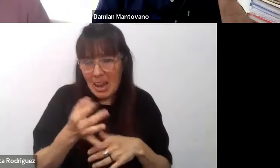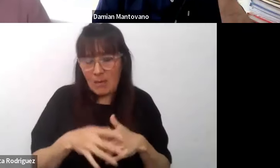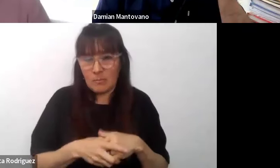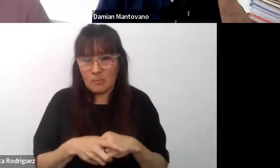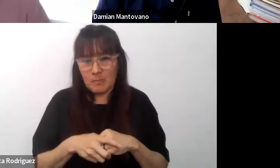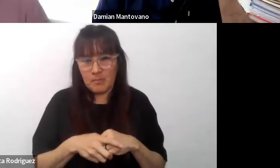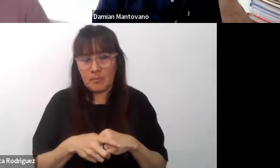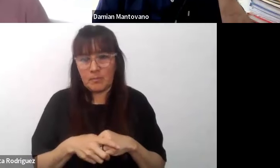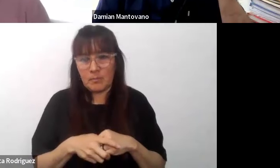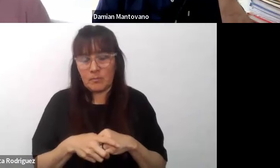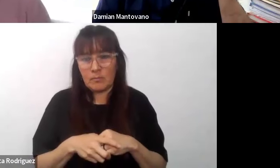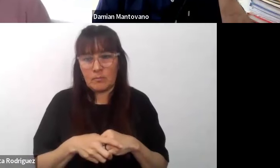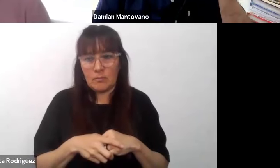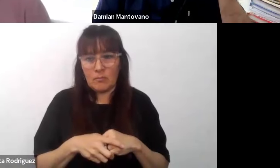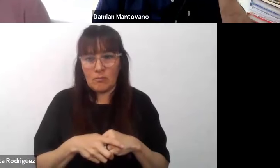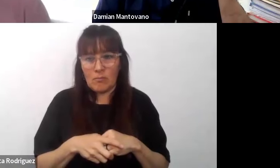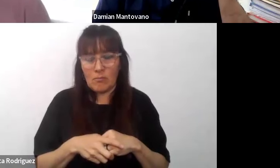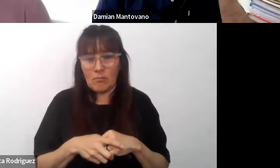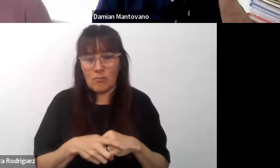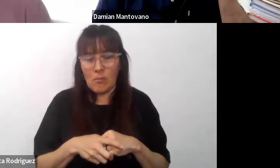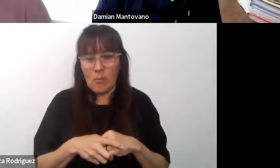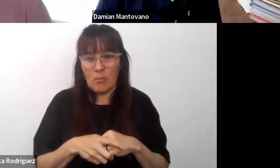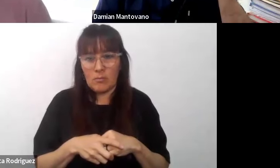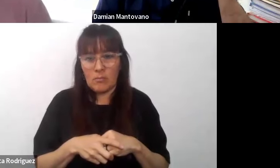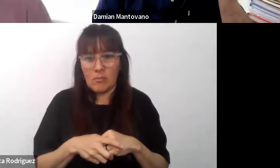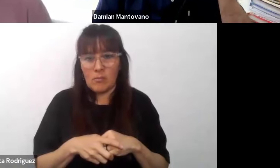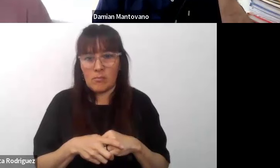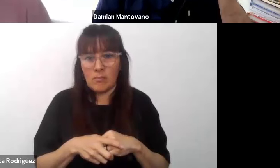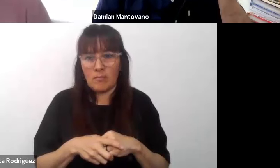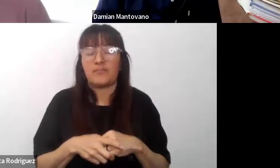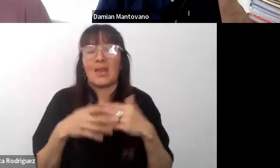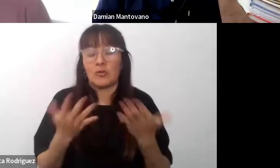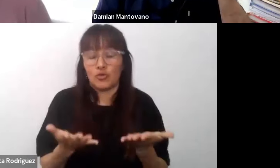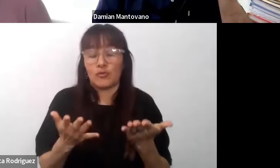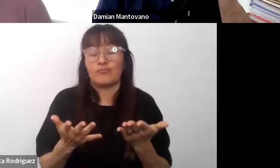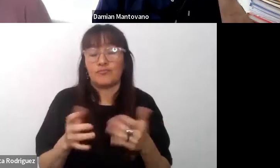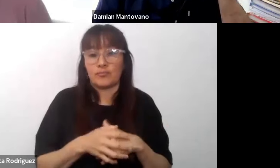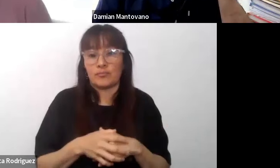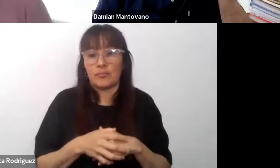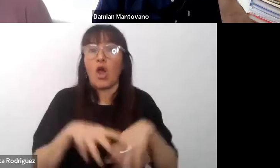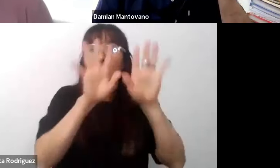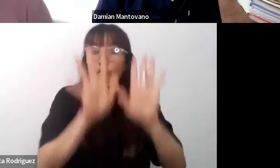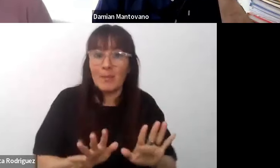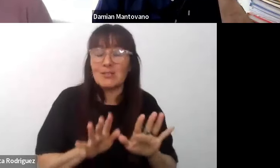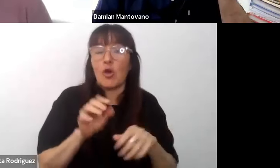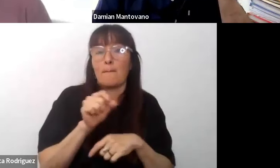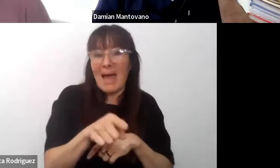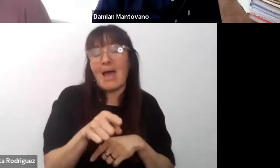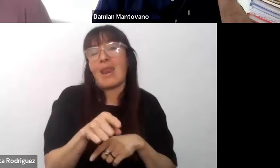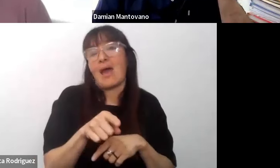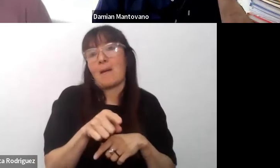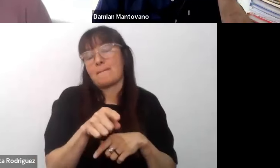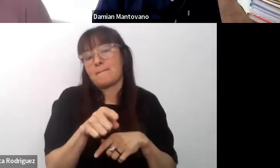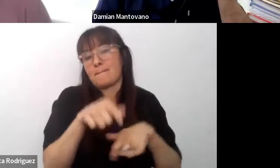aquellos que van a actuar de las dos maneras es decir formar a los futuros enseñantes a